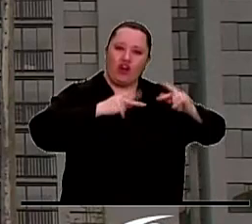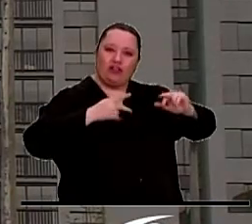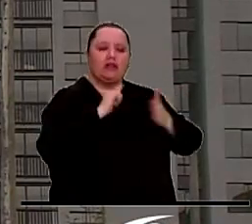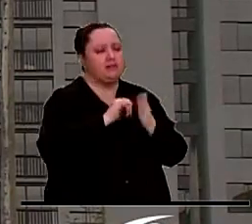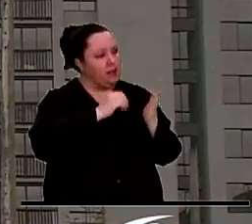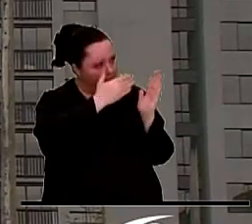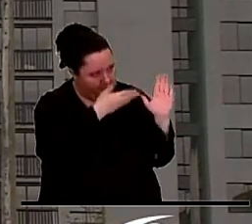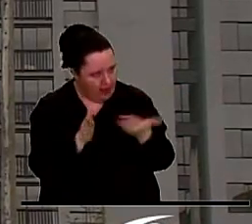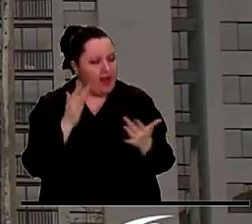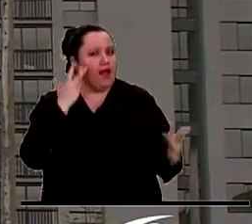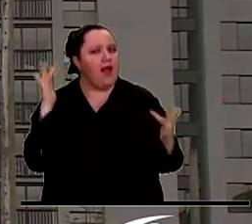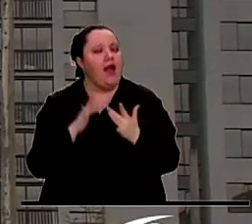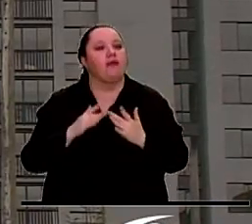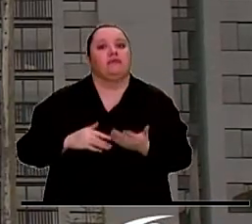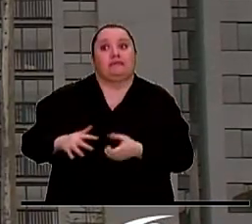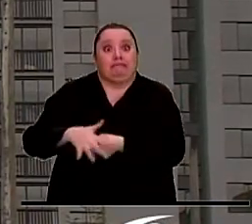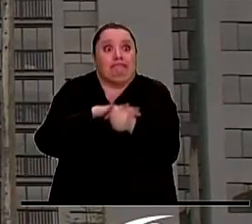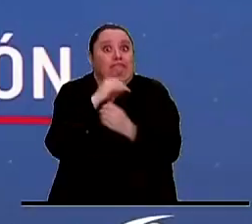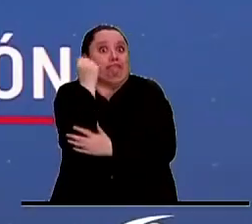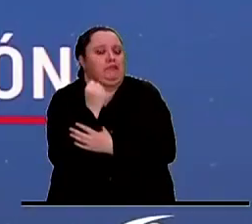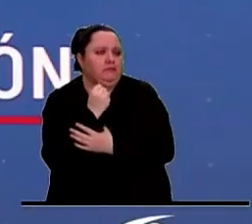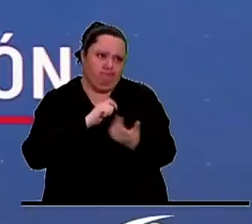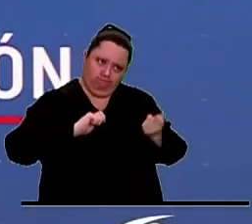contrarrestar la crisis de la vivienda en el país.